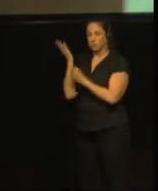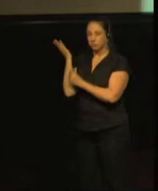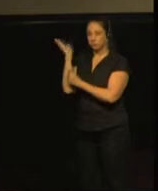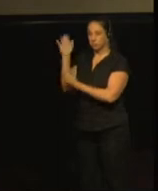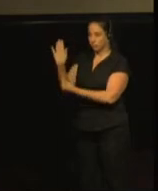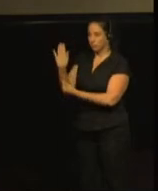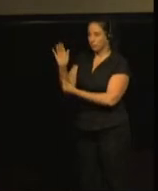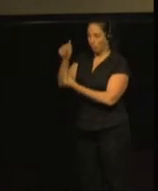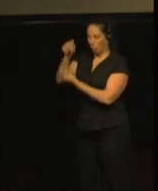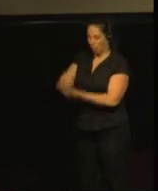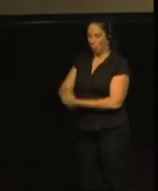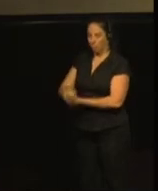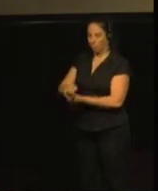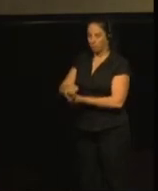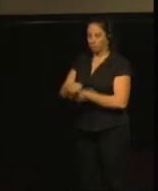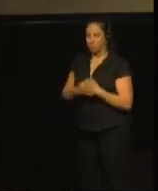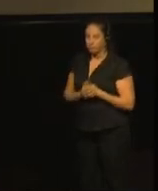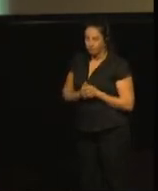cuestionario hoy.